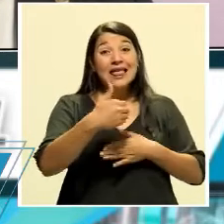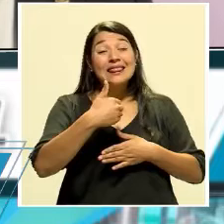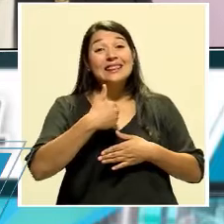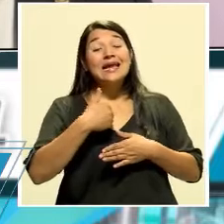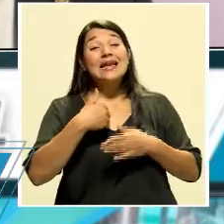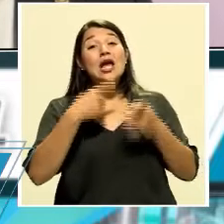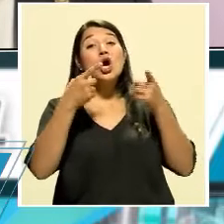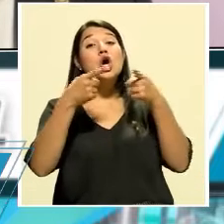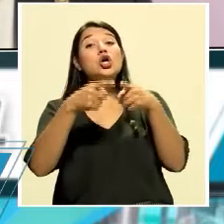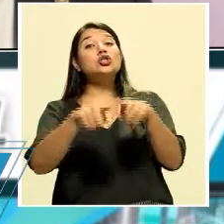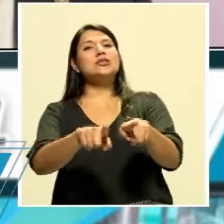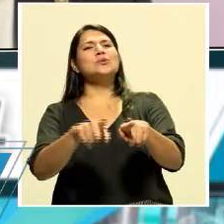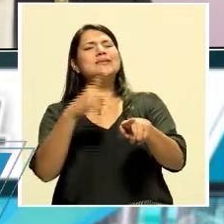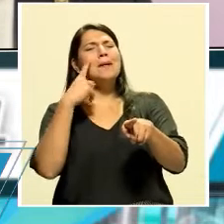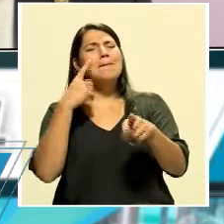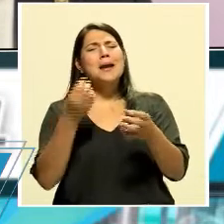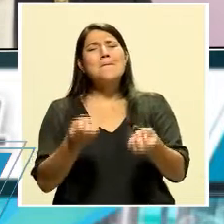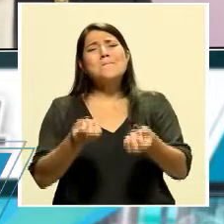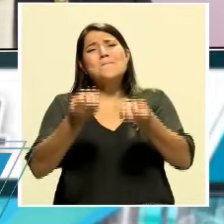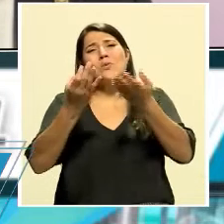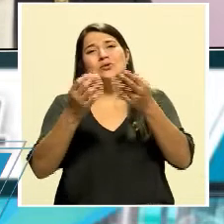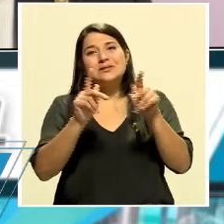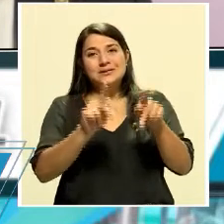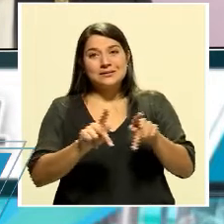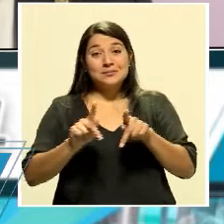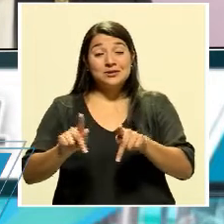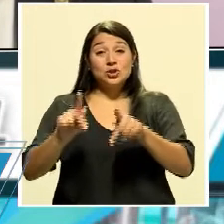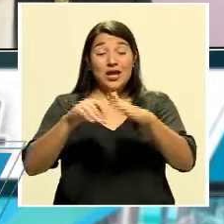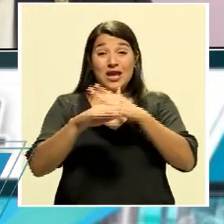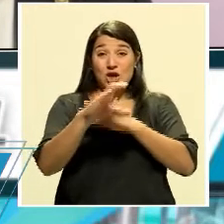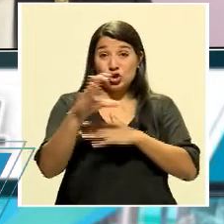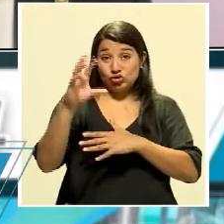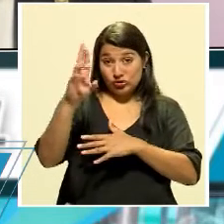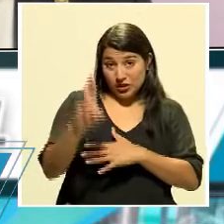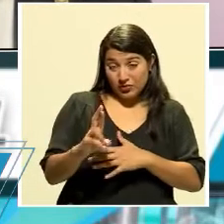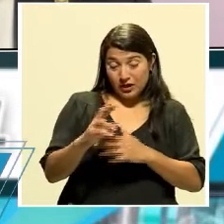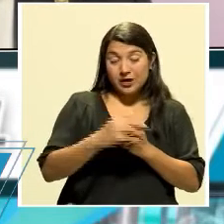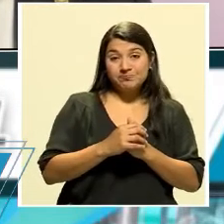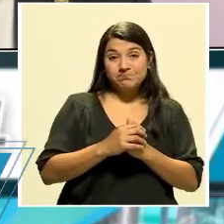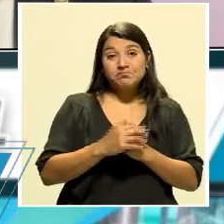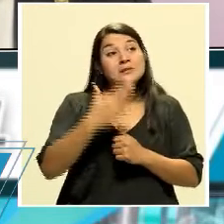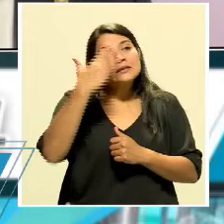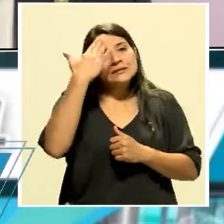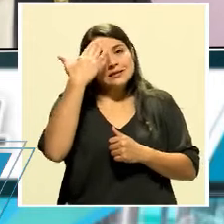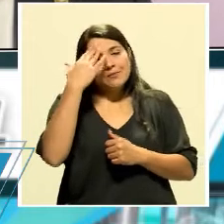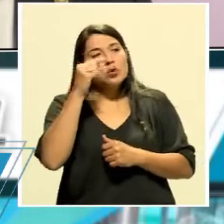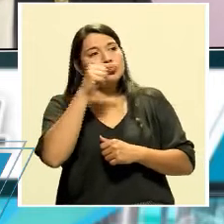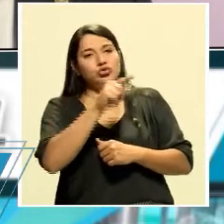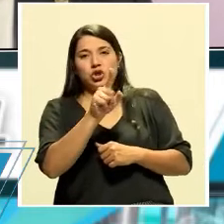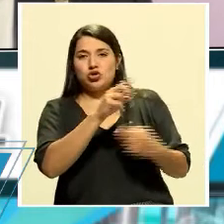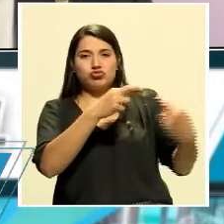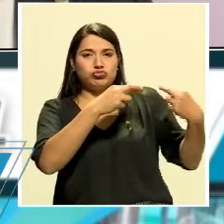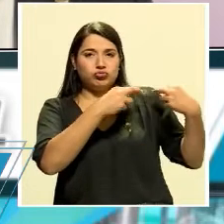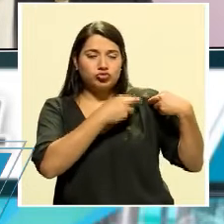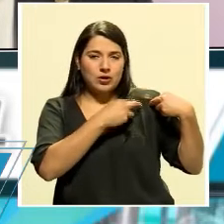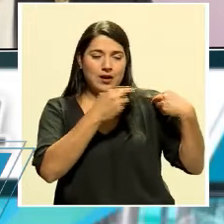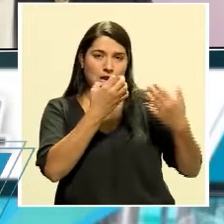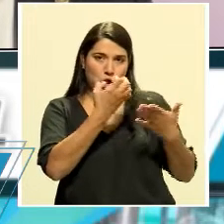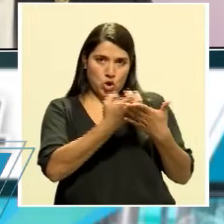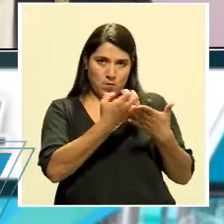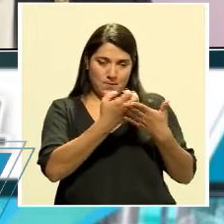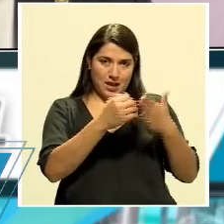para millones de personas en Costa Rica. Es cierto que usted no maneja la política económica,